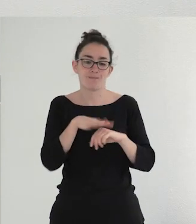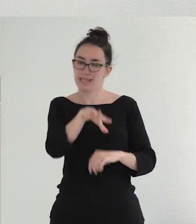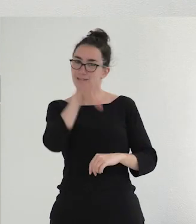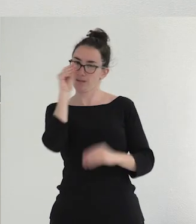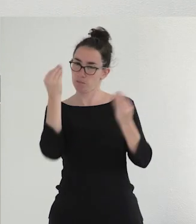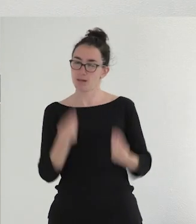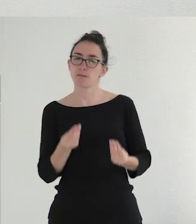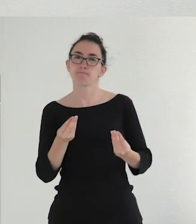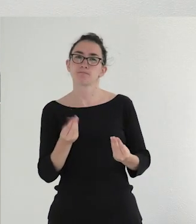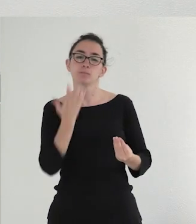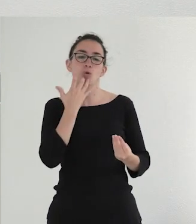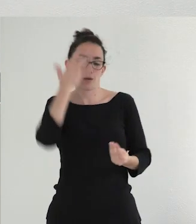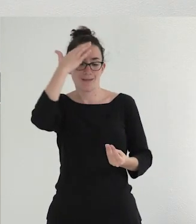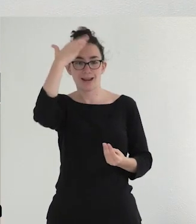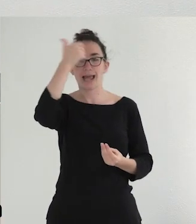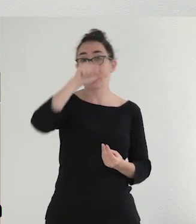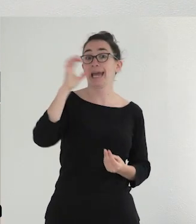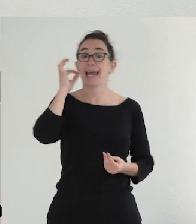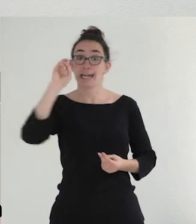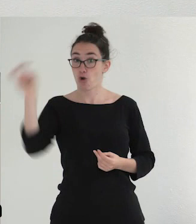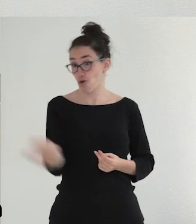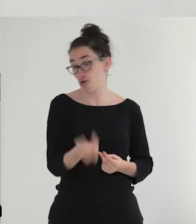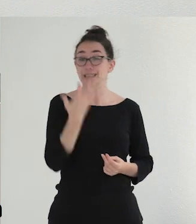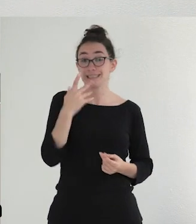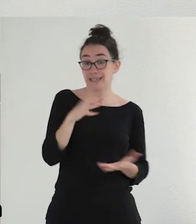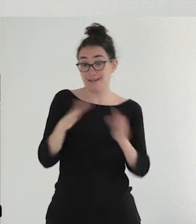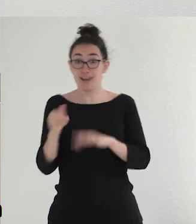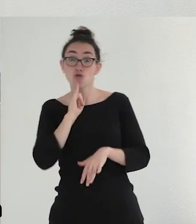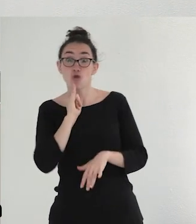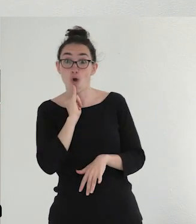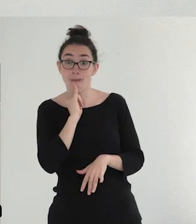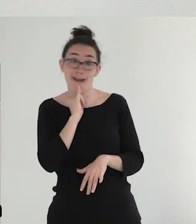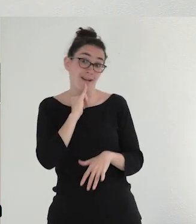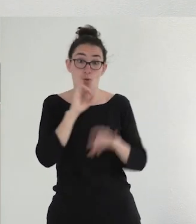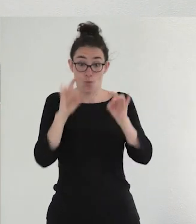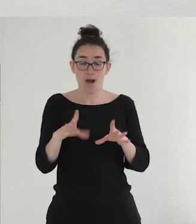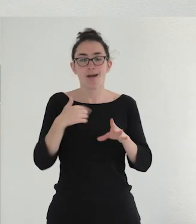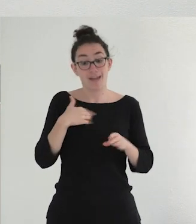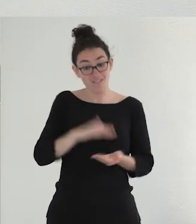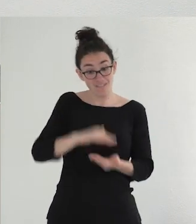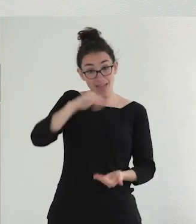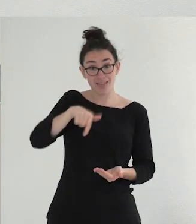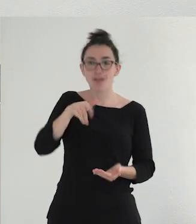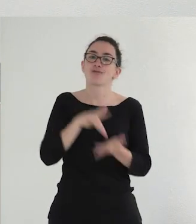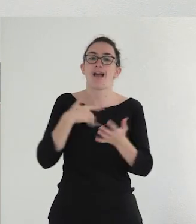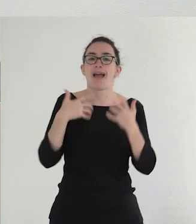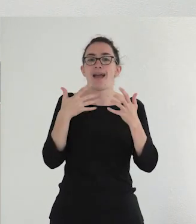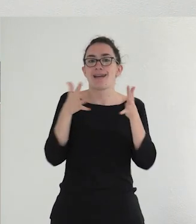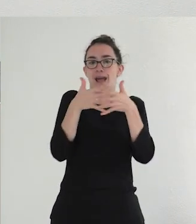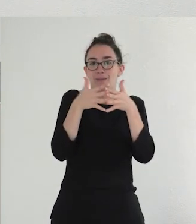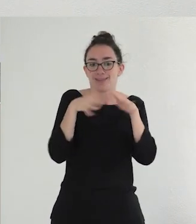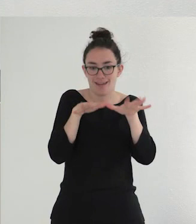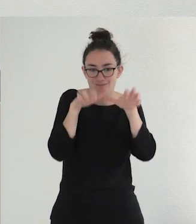si el género fuera un idioma, pues en la infancia es el momento en el que tú aprendes esa gramática y en adolescencia es el momento en que